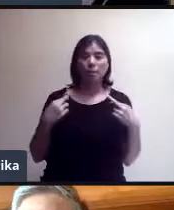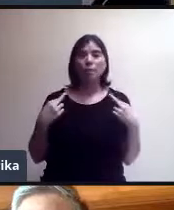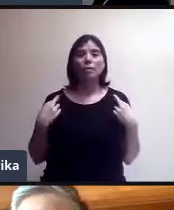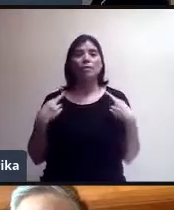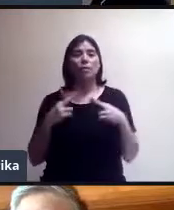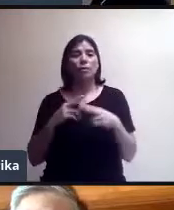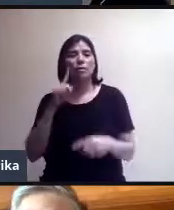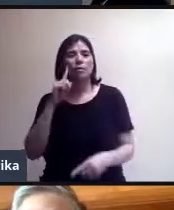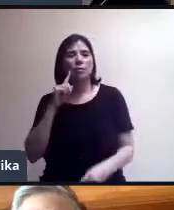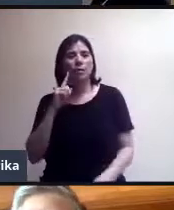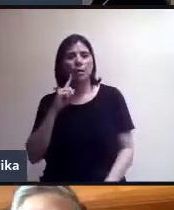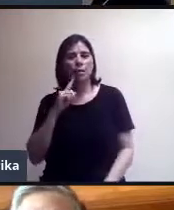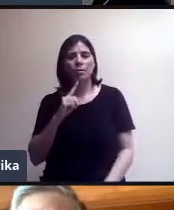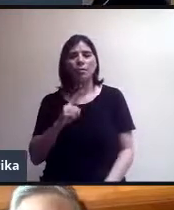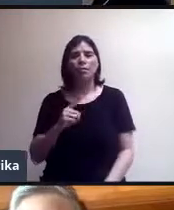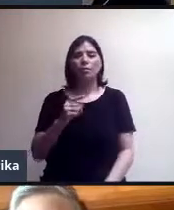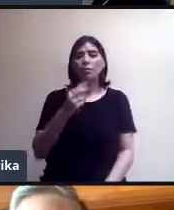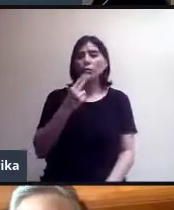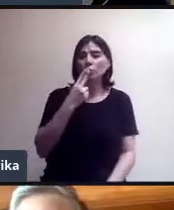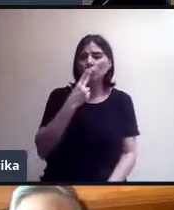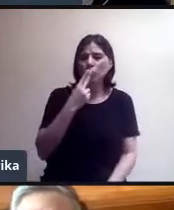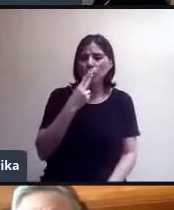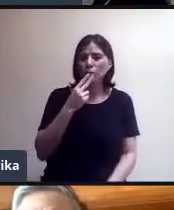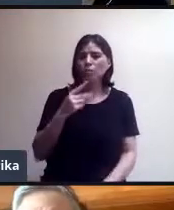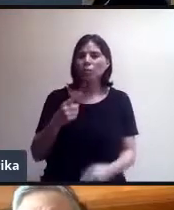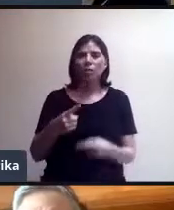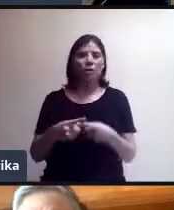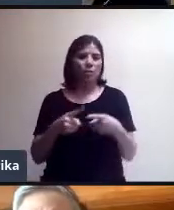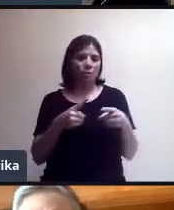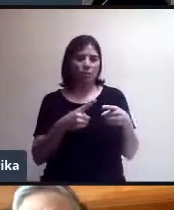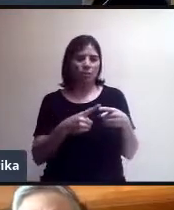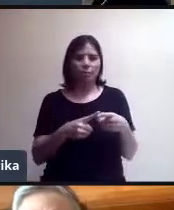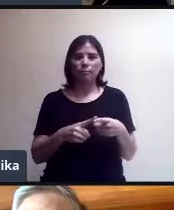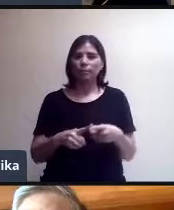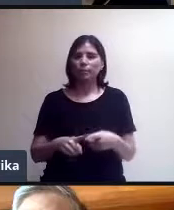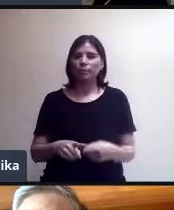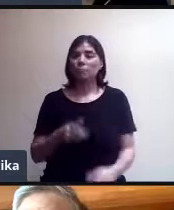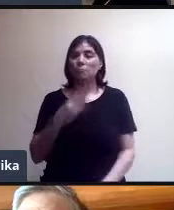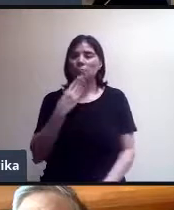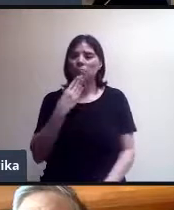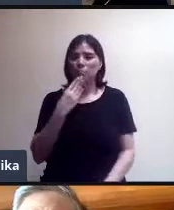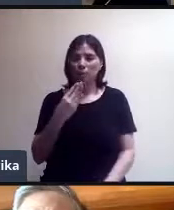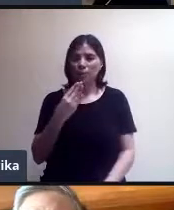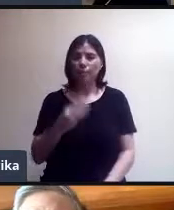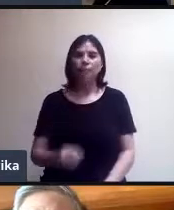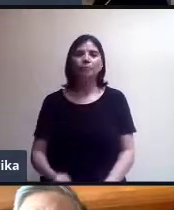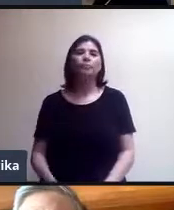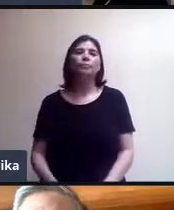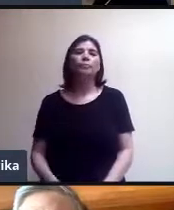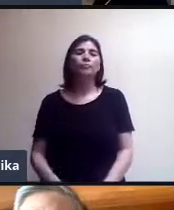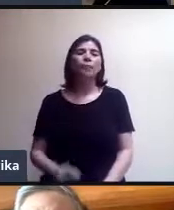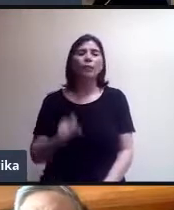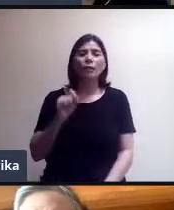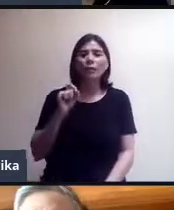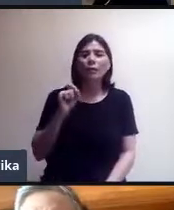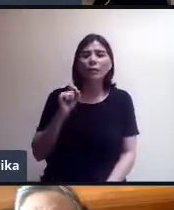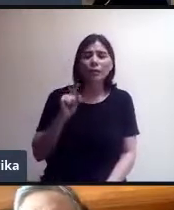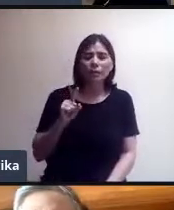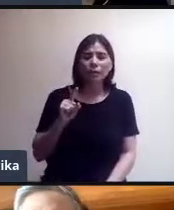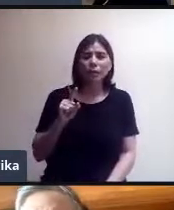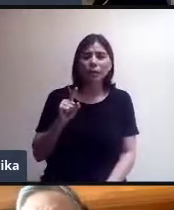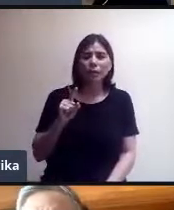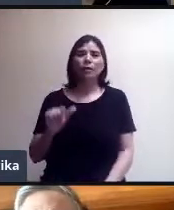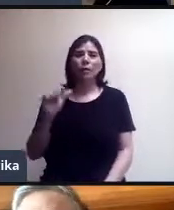tipo de herramientas ha sido fabulosa. También quiero señalar que la autoridad educativa no